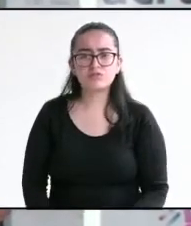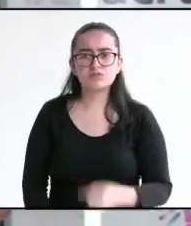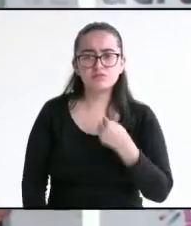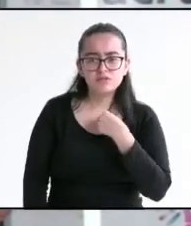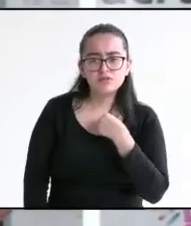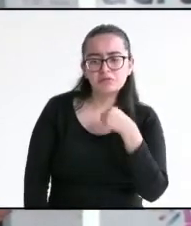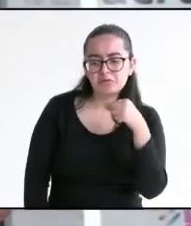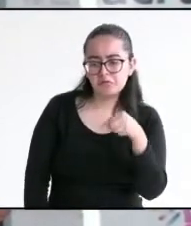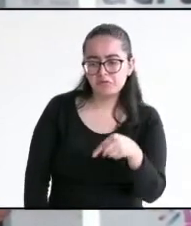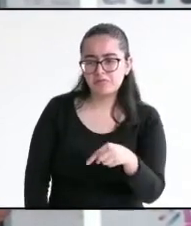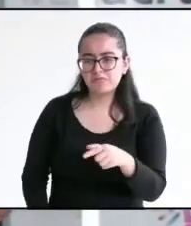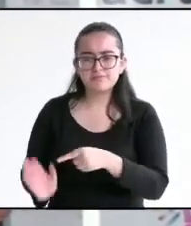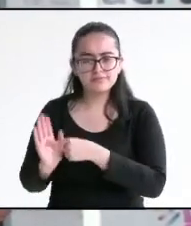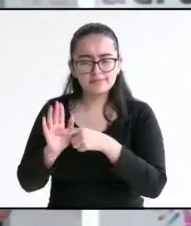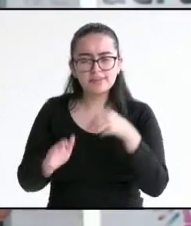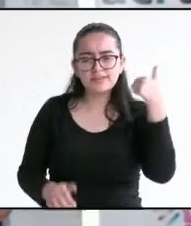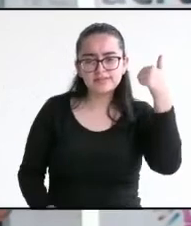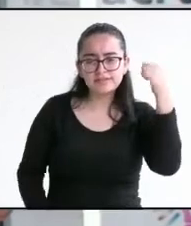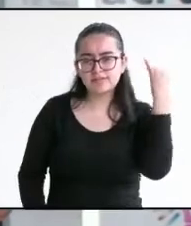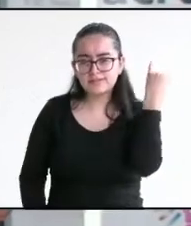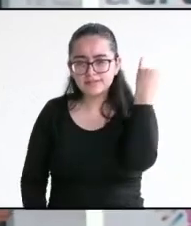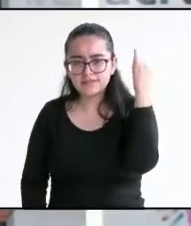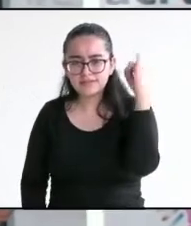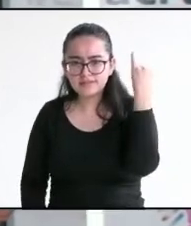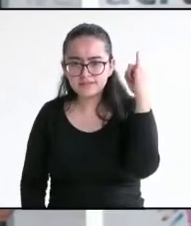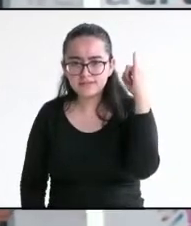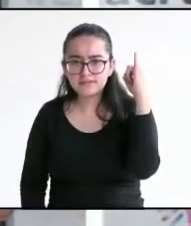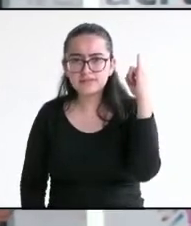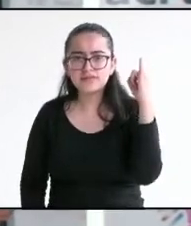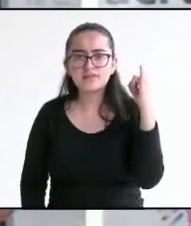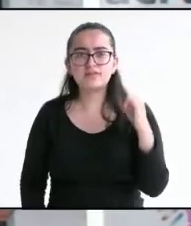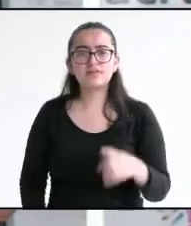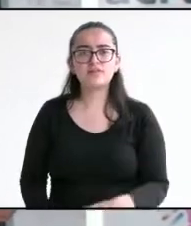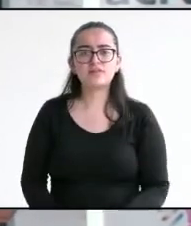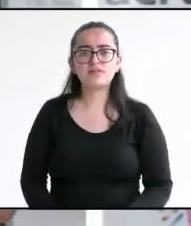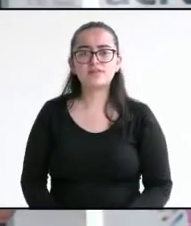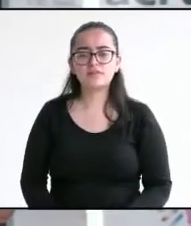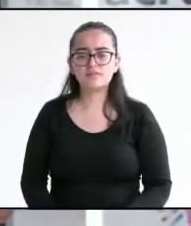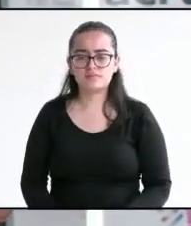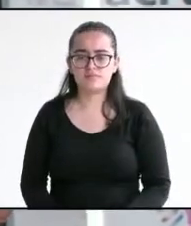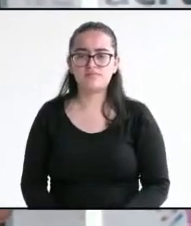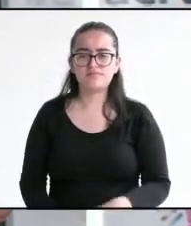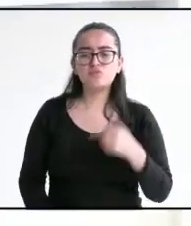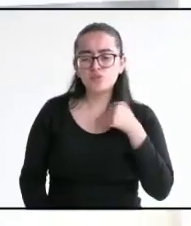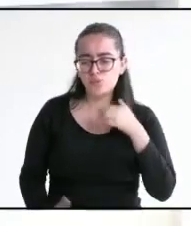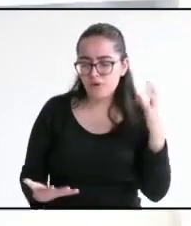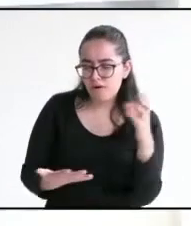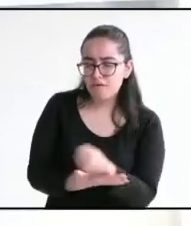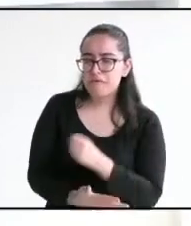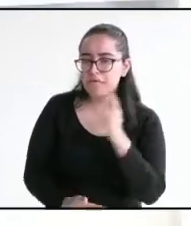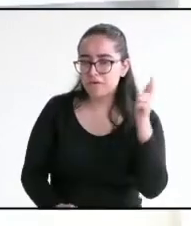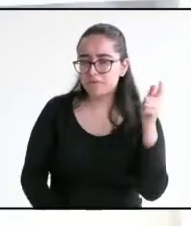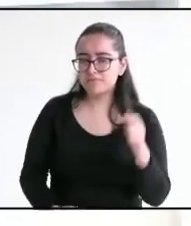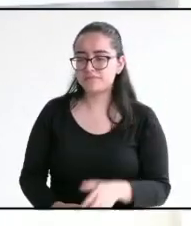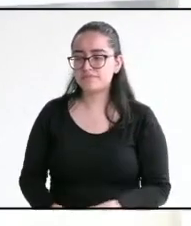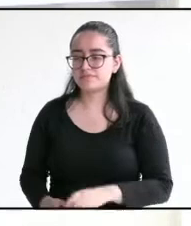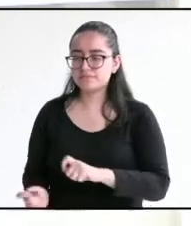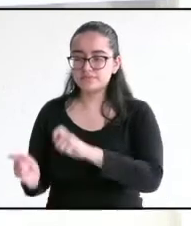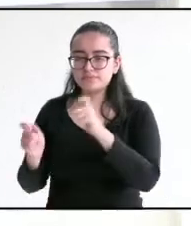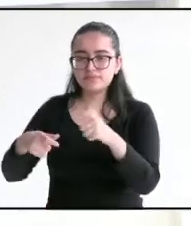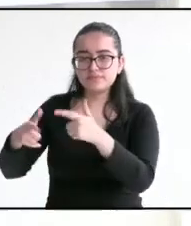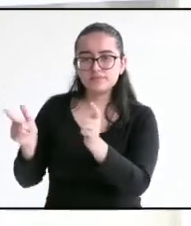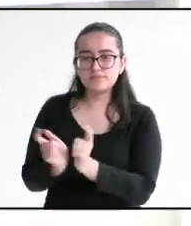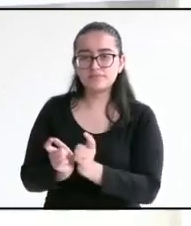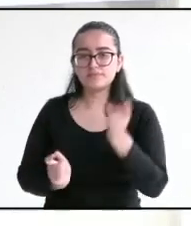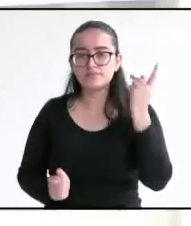es que estoy aquí y el 6 de junio vamos a ser alcaldes. Gracias, candidato. Ahora toca el turno al